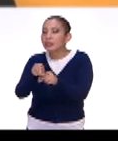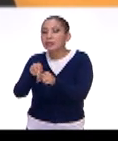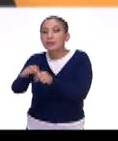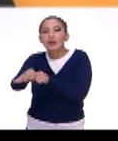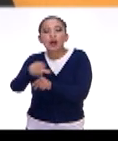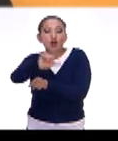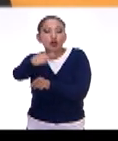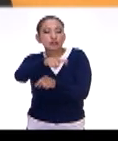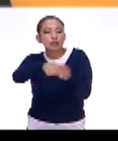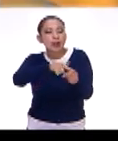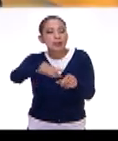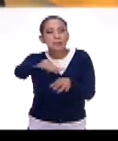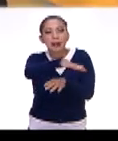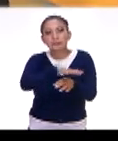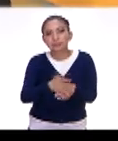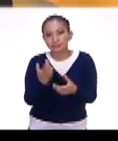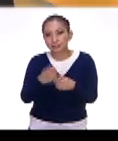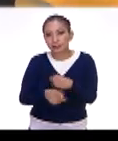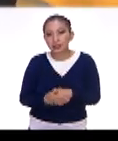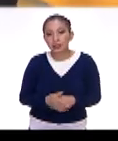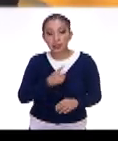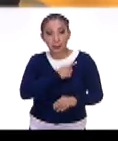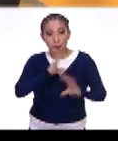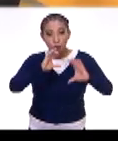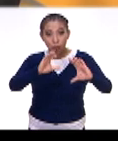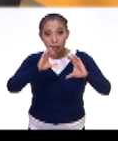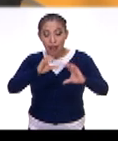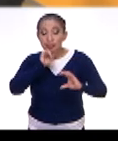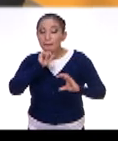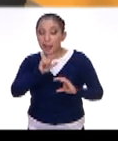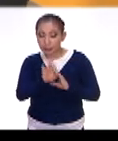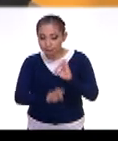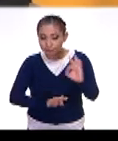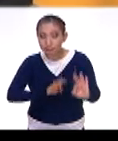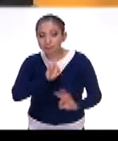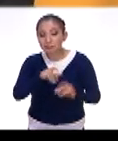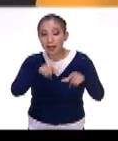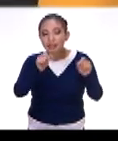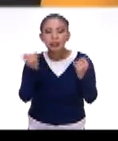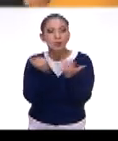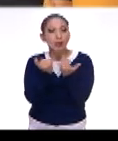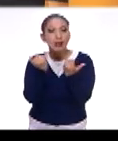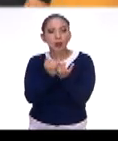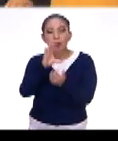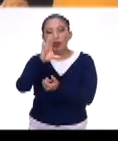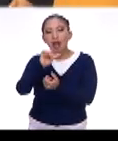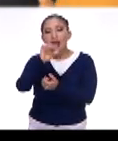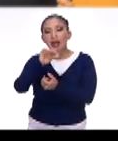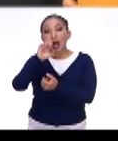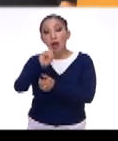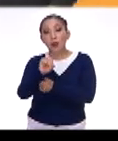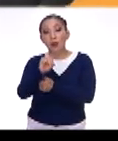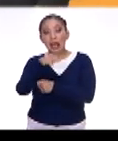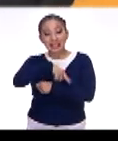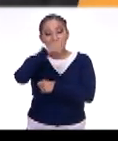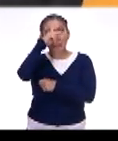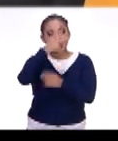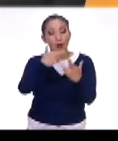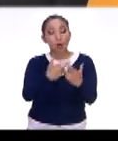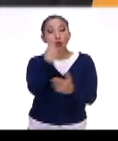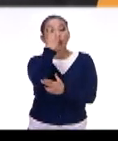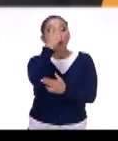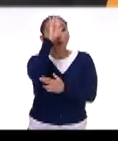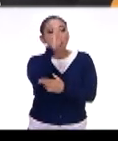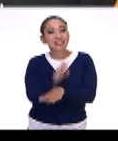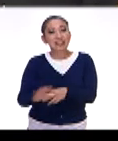ven afectadas diferentes especies. Entonces, debemos cuidar ese recurso también. Debemos cuidar Si no, nos va a pasar como el cacao, ¿no? Exacto. Que México produce el